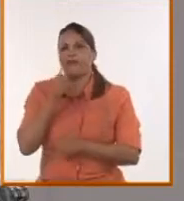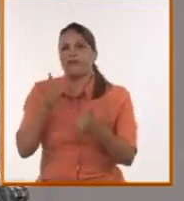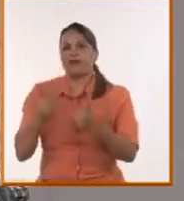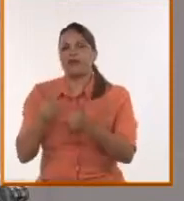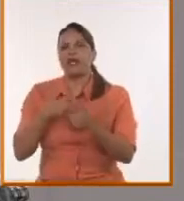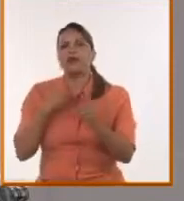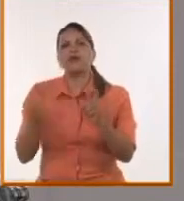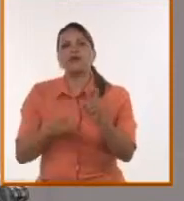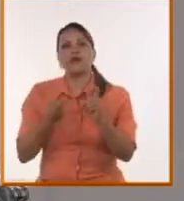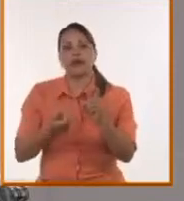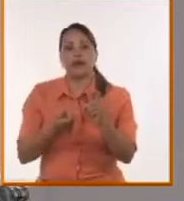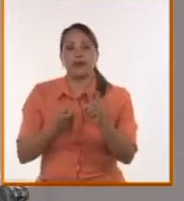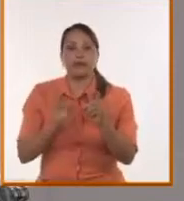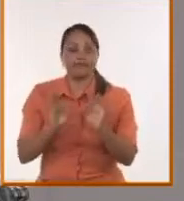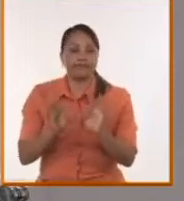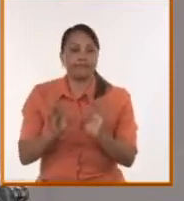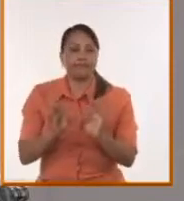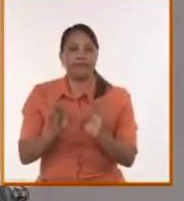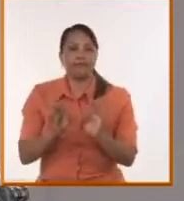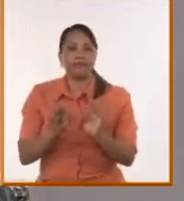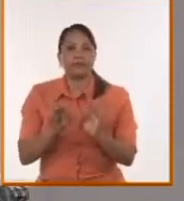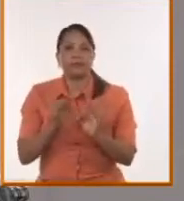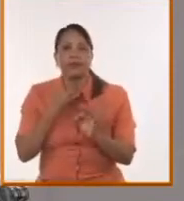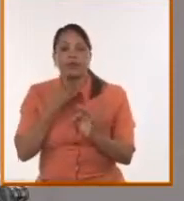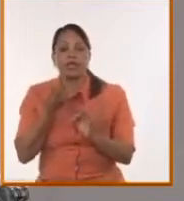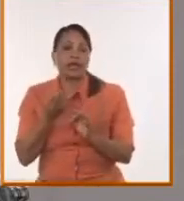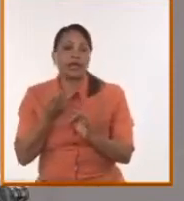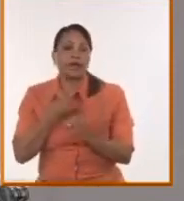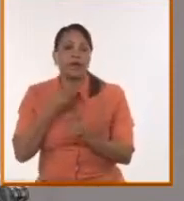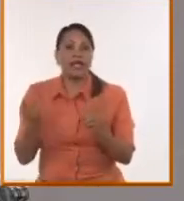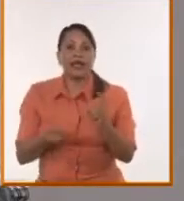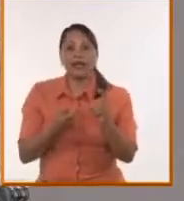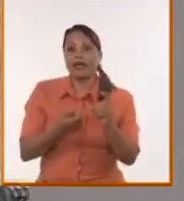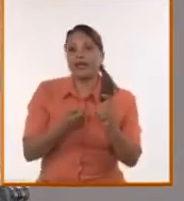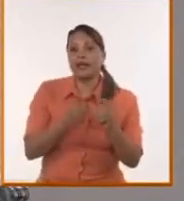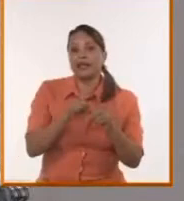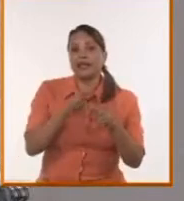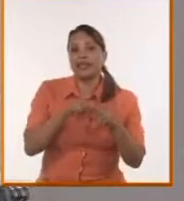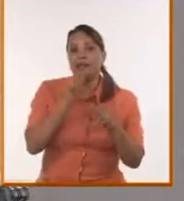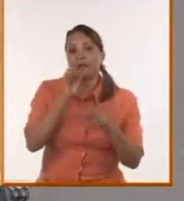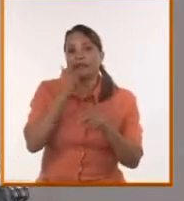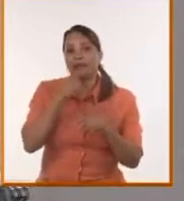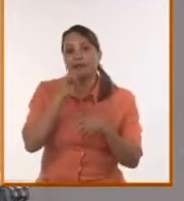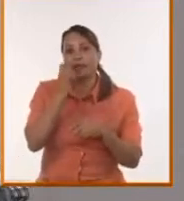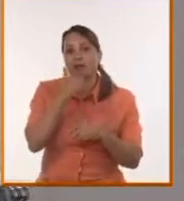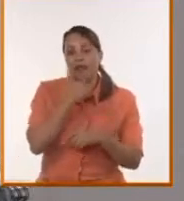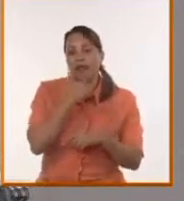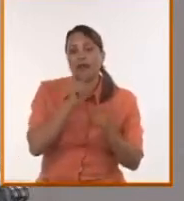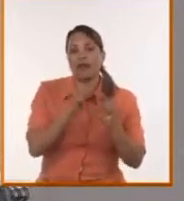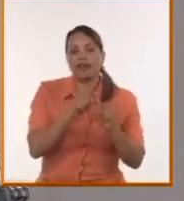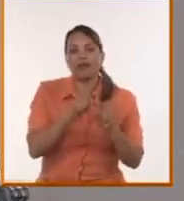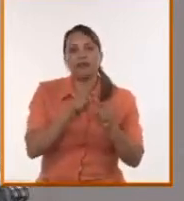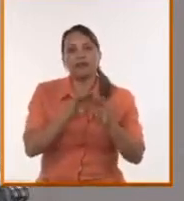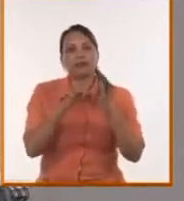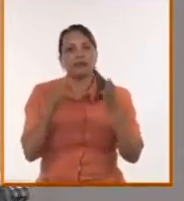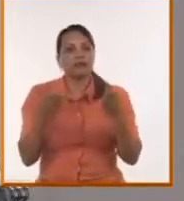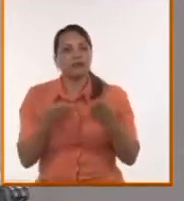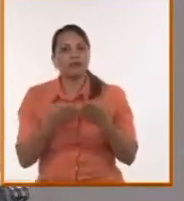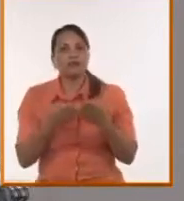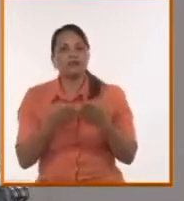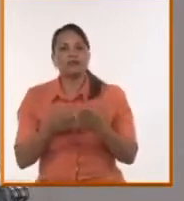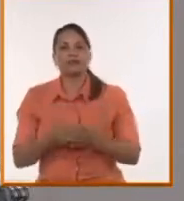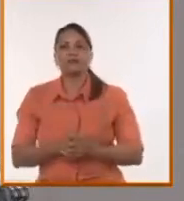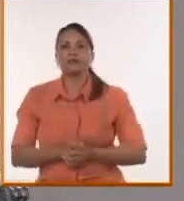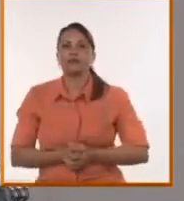no convencional, pero además que forma parte de una guerra híbrida. En la guerra híbrida se utilizan todas las panoplias, no solo el poder blando,